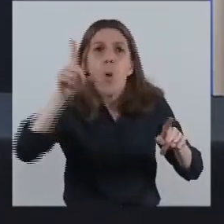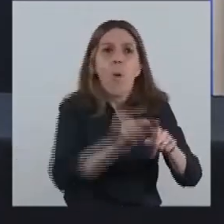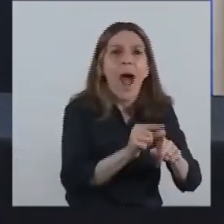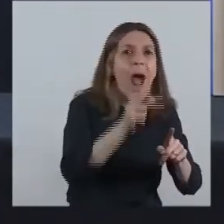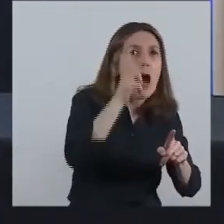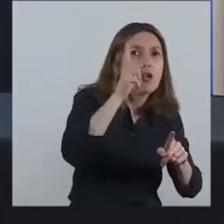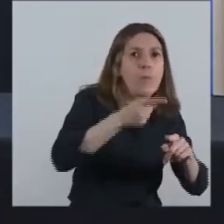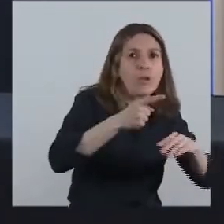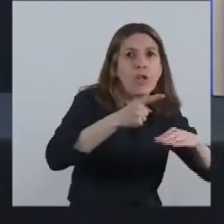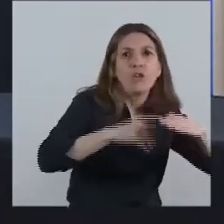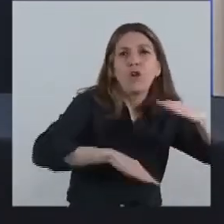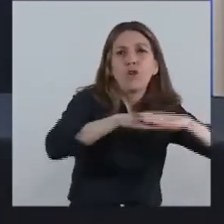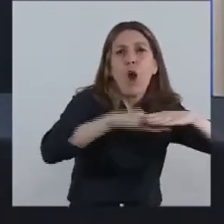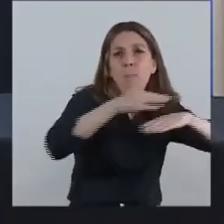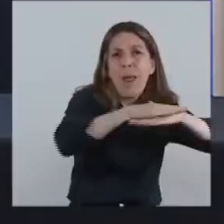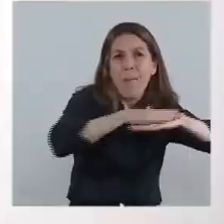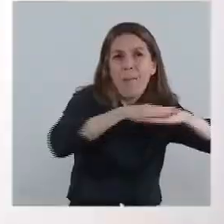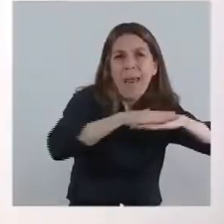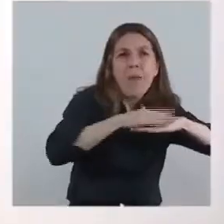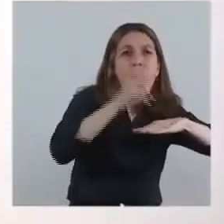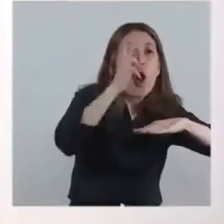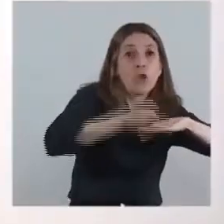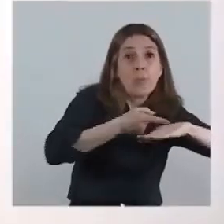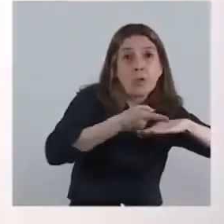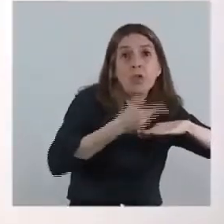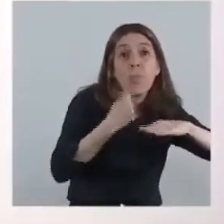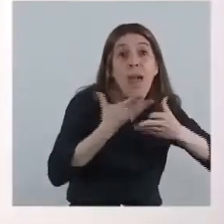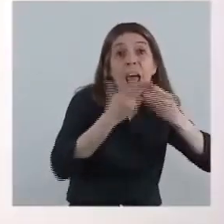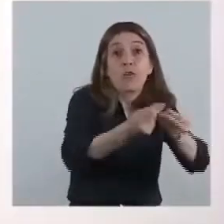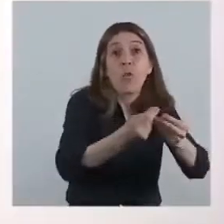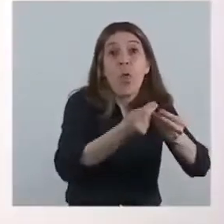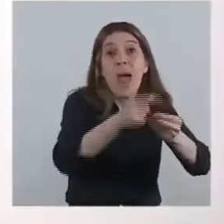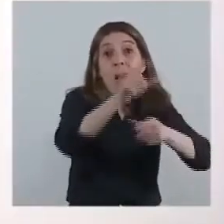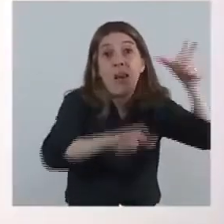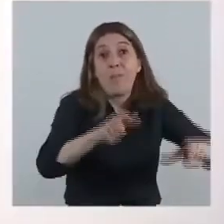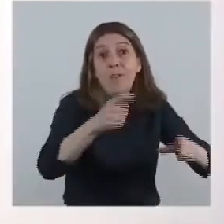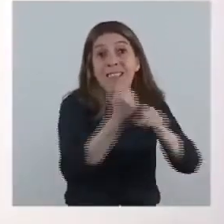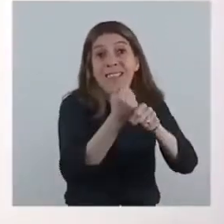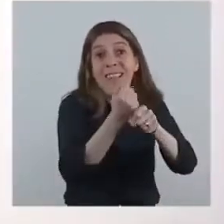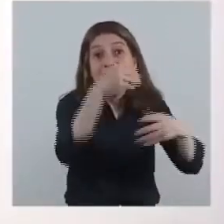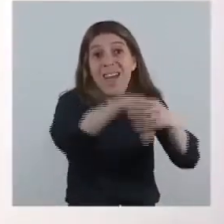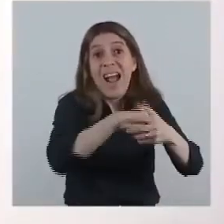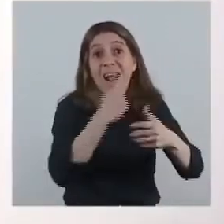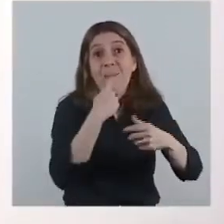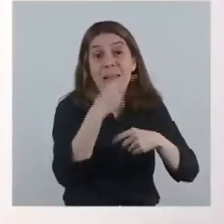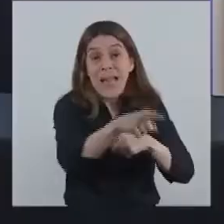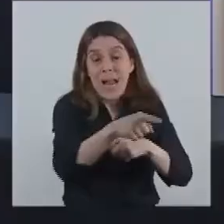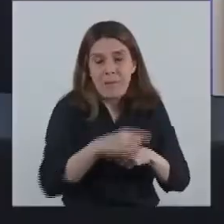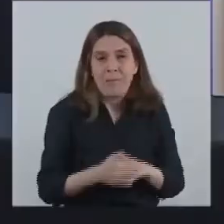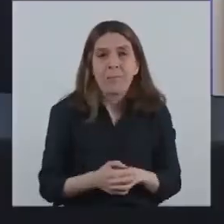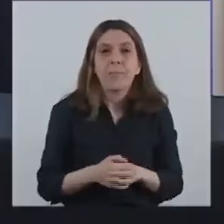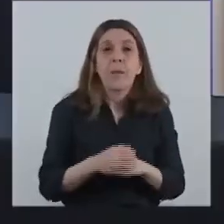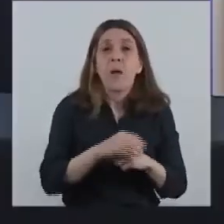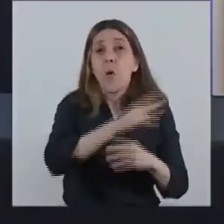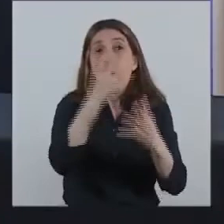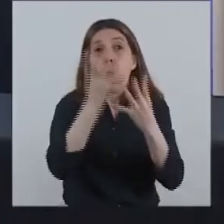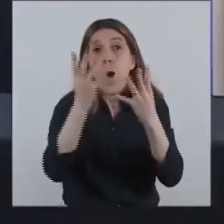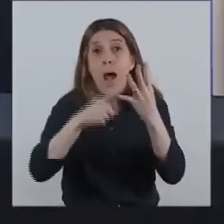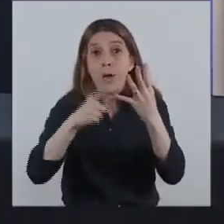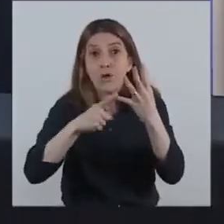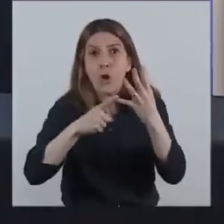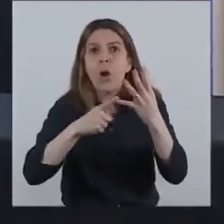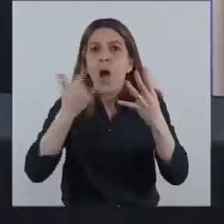8% que establece la Ley de Solidaridad Social y Reactivación Productiva. En cuarto lugar, hay medidas